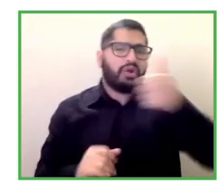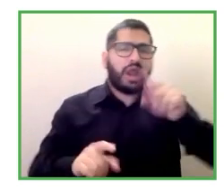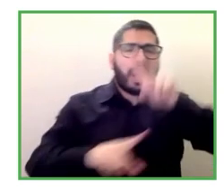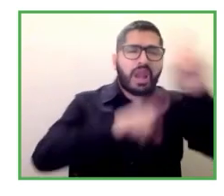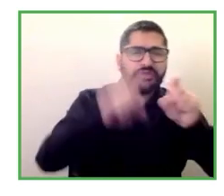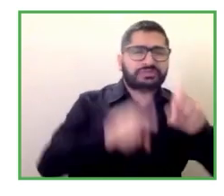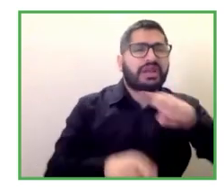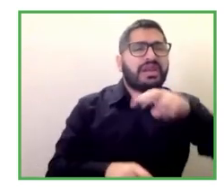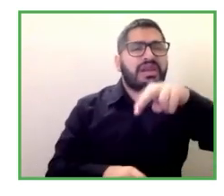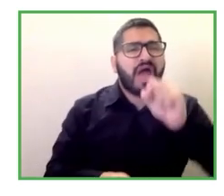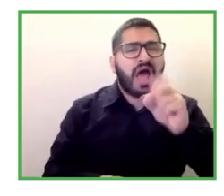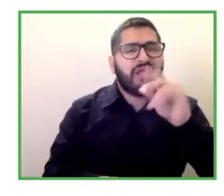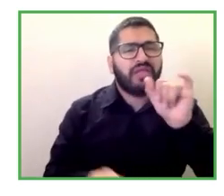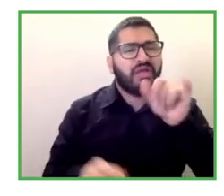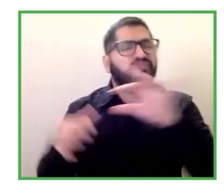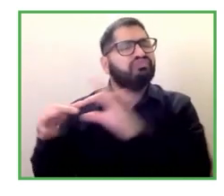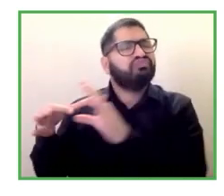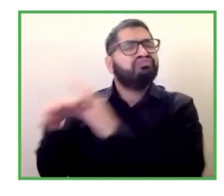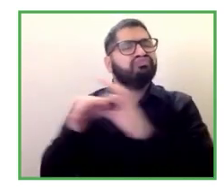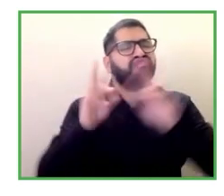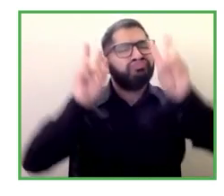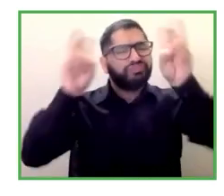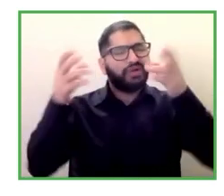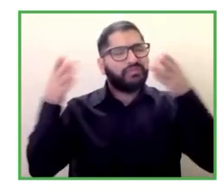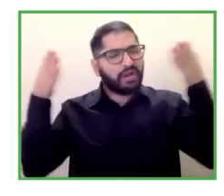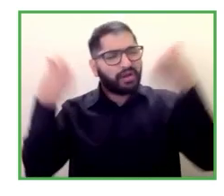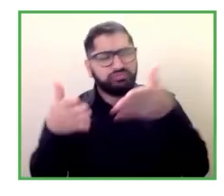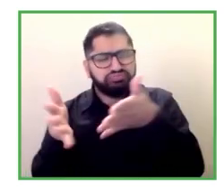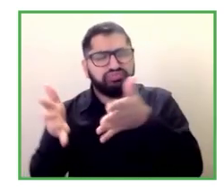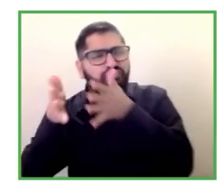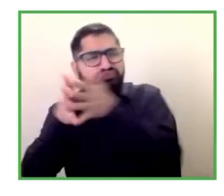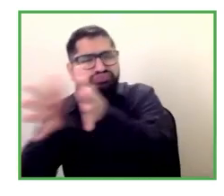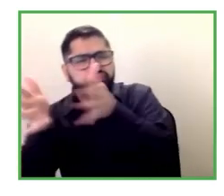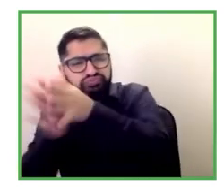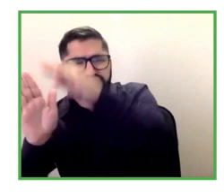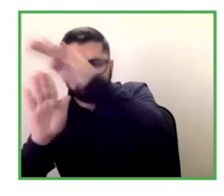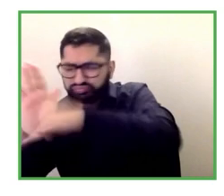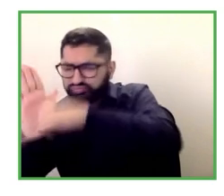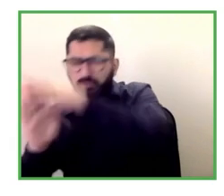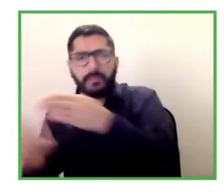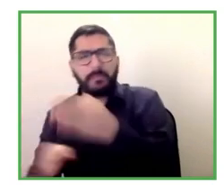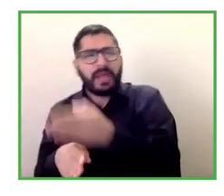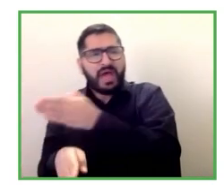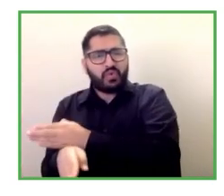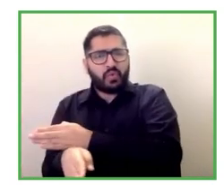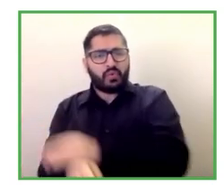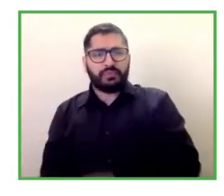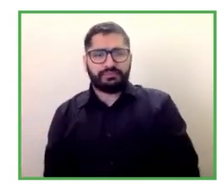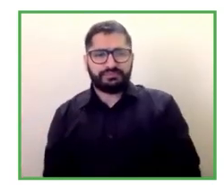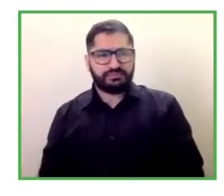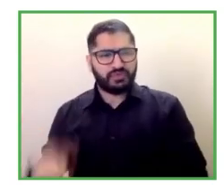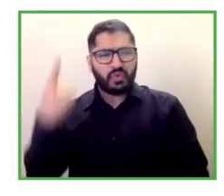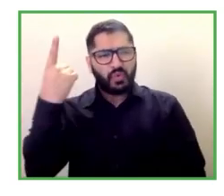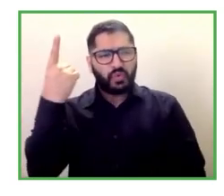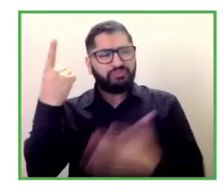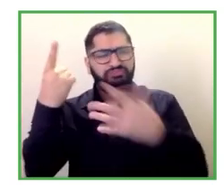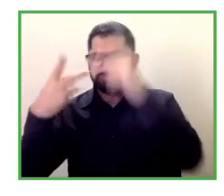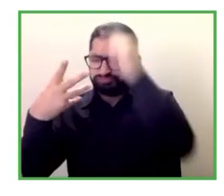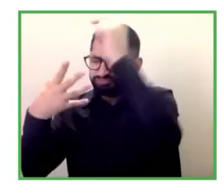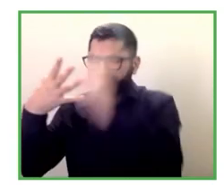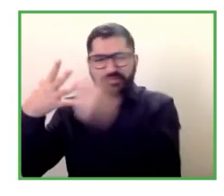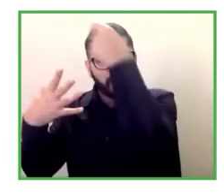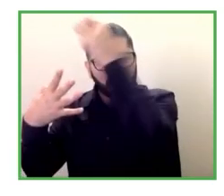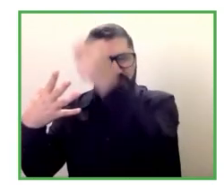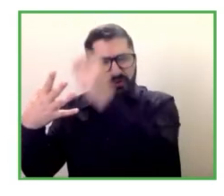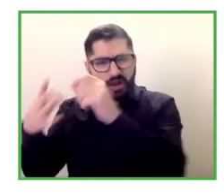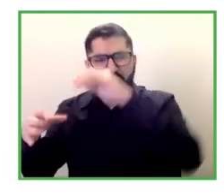de la exposición que ella ha realizado que es sobre esa primera evaluación que tienen que realizar de las políticas y donde tienen que